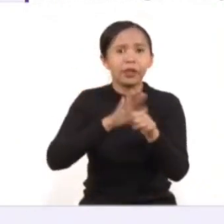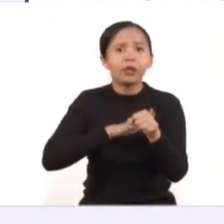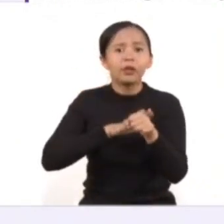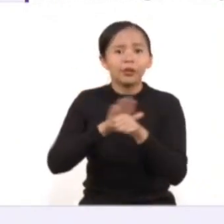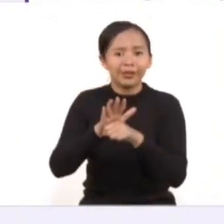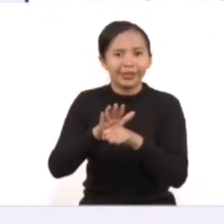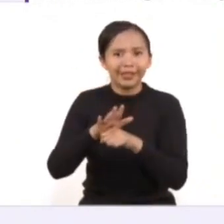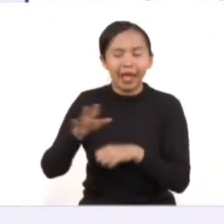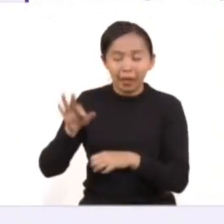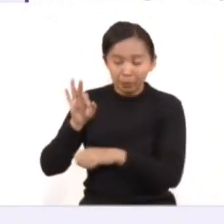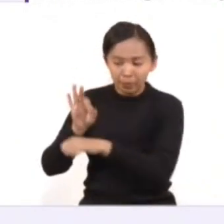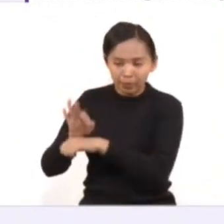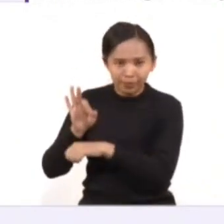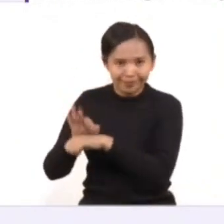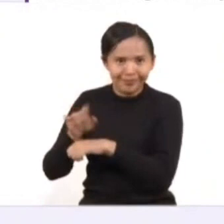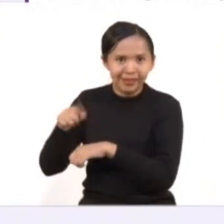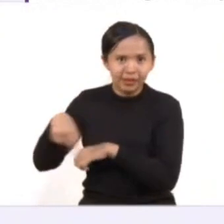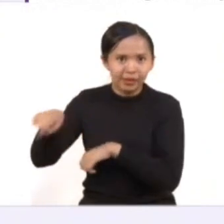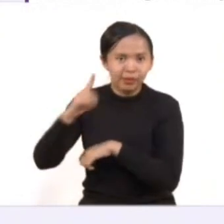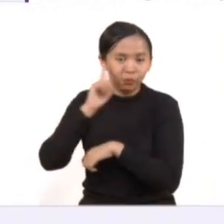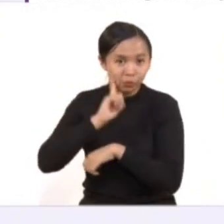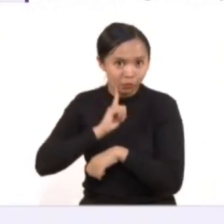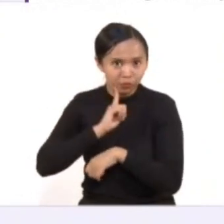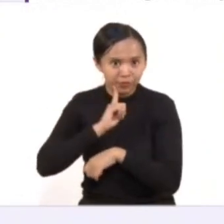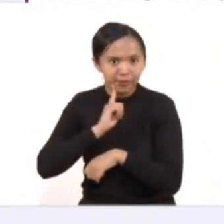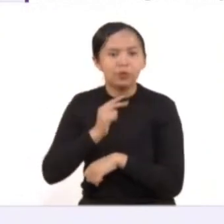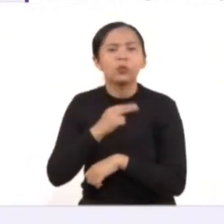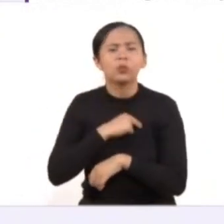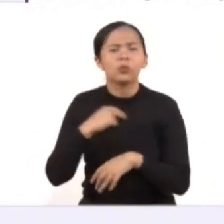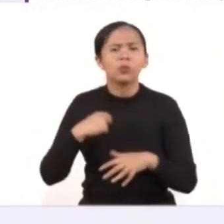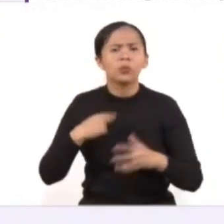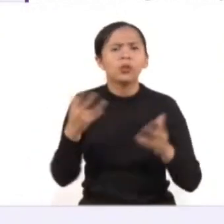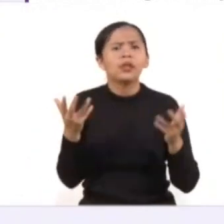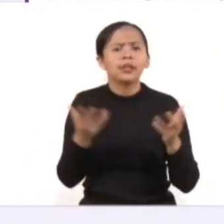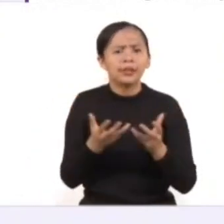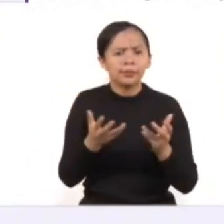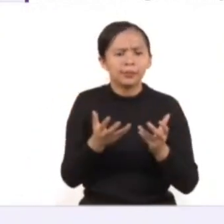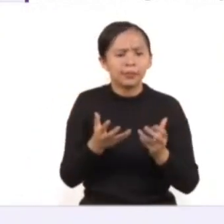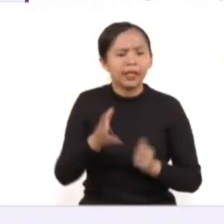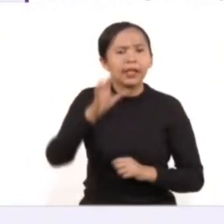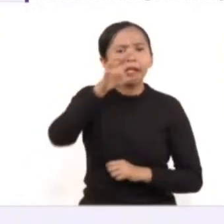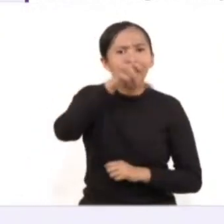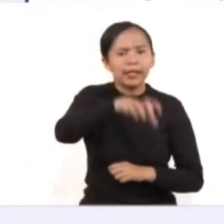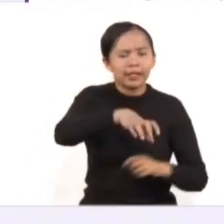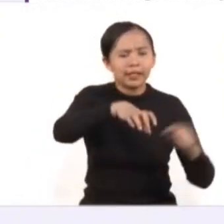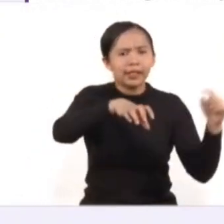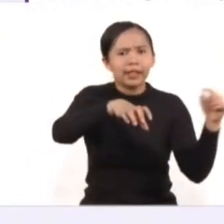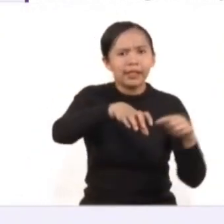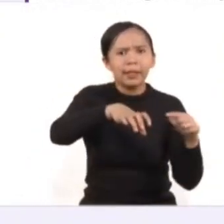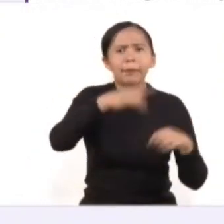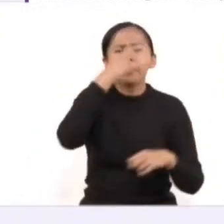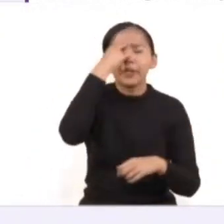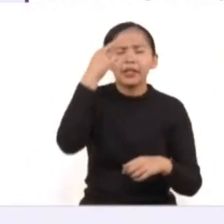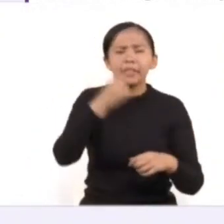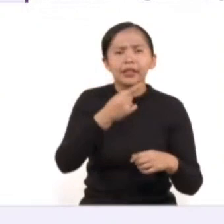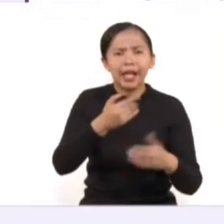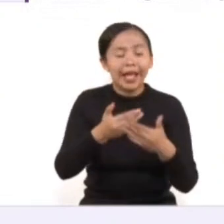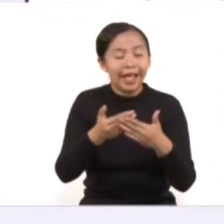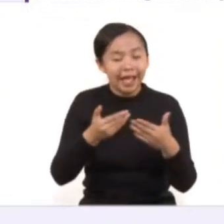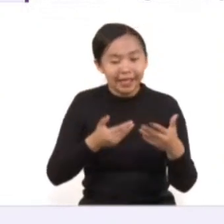las víctimas de violencia de género, estamos ya instalando una unidad de medidas de protección